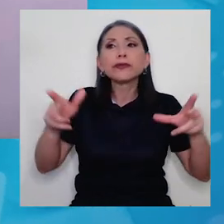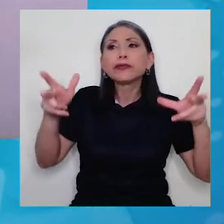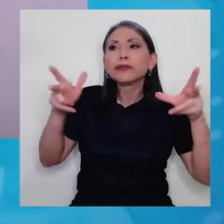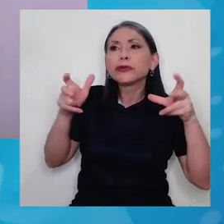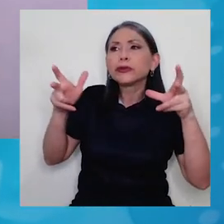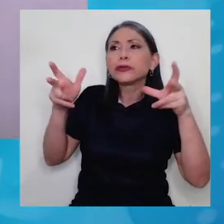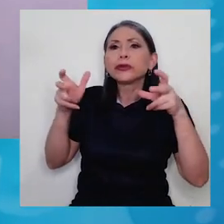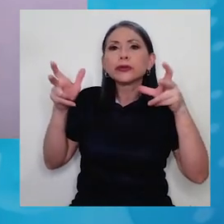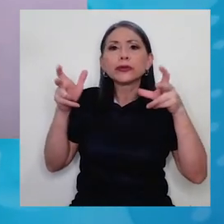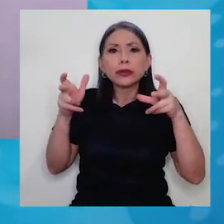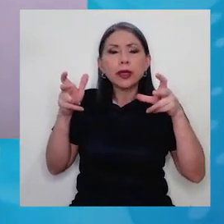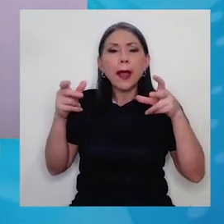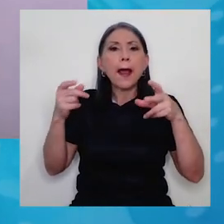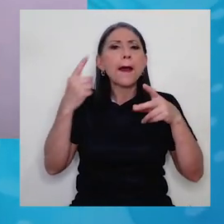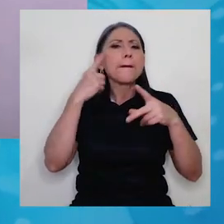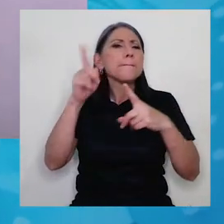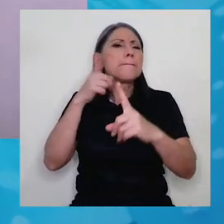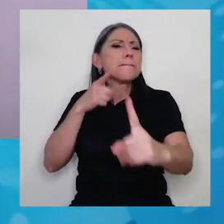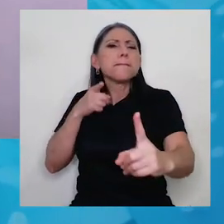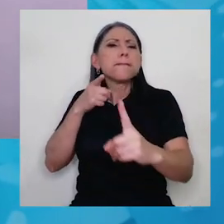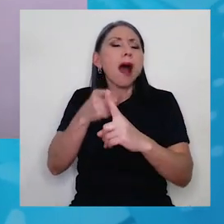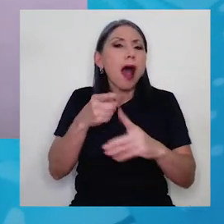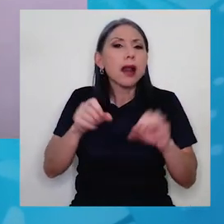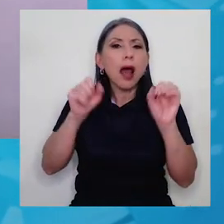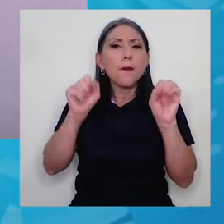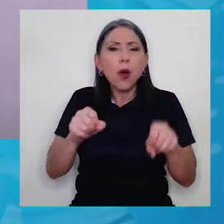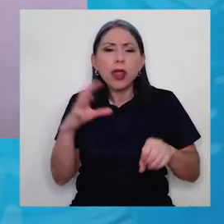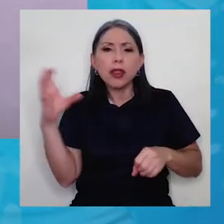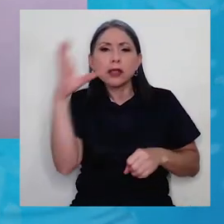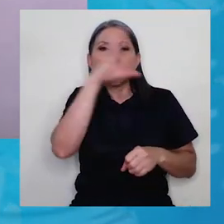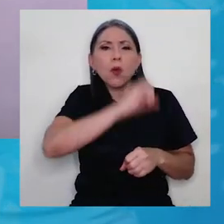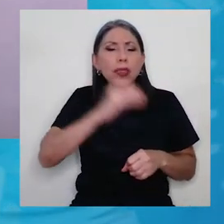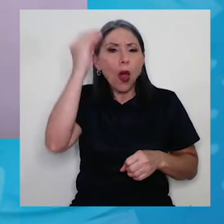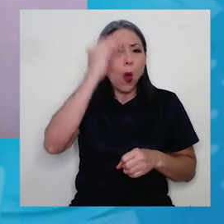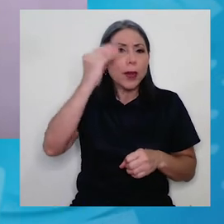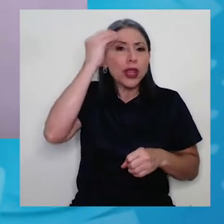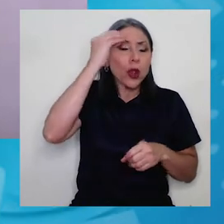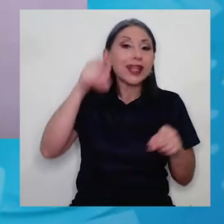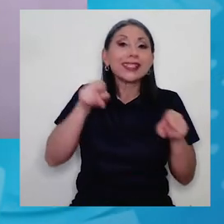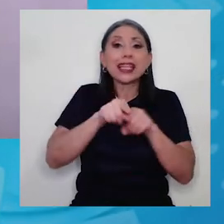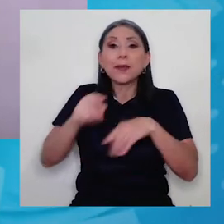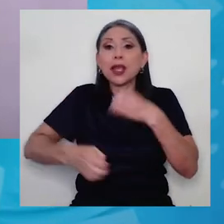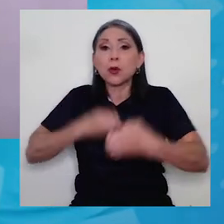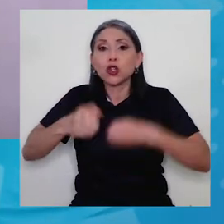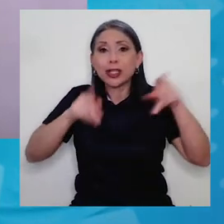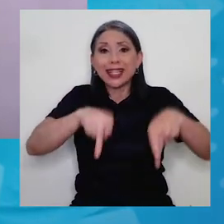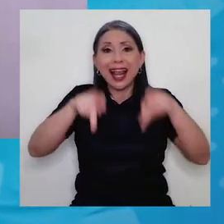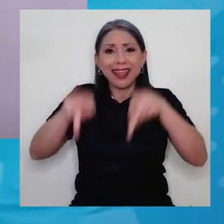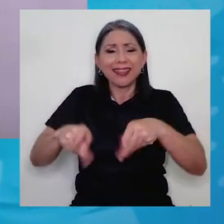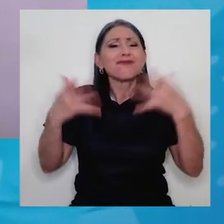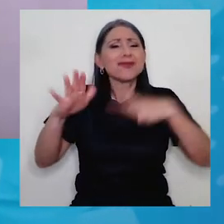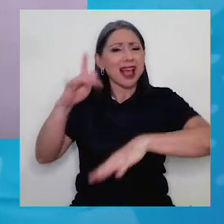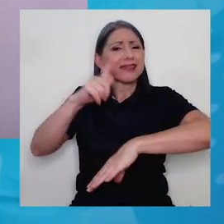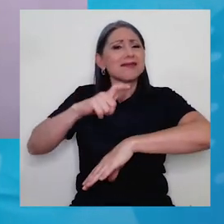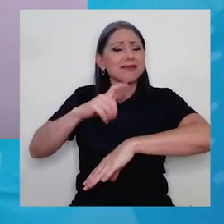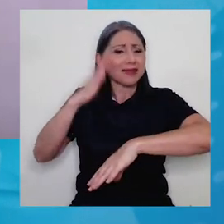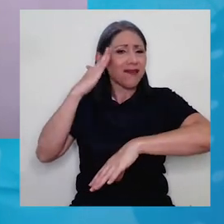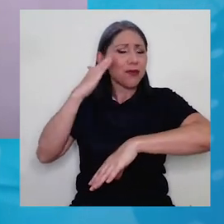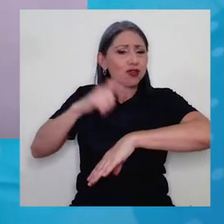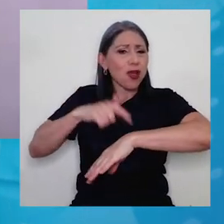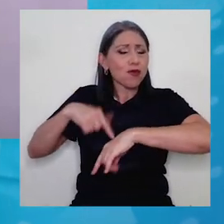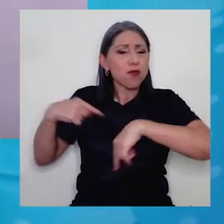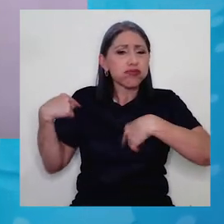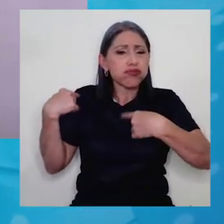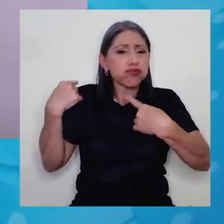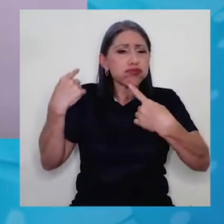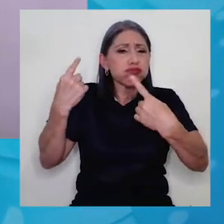fin de poder ir midiendo las opiniones y las emociones de la gente. Ya sabemos que ha sido un proceso bastante largo, que aún no le